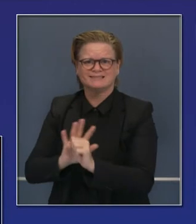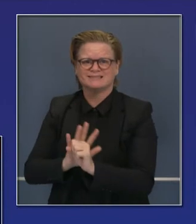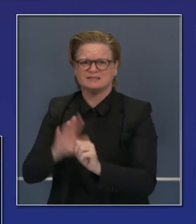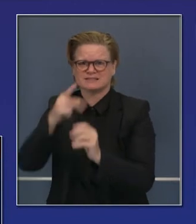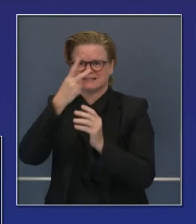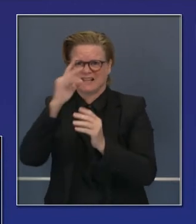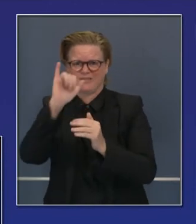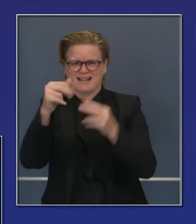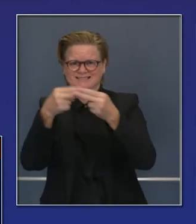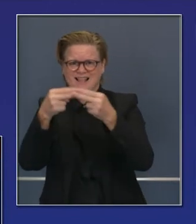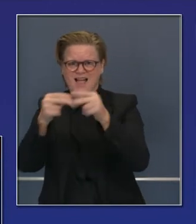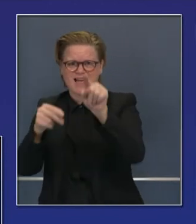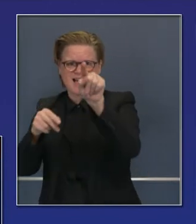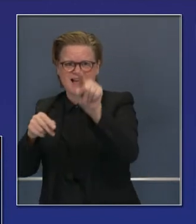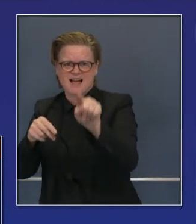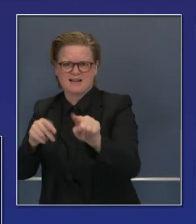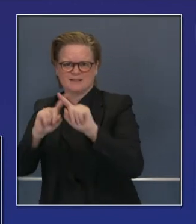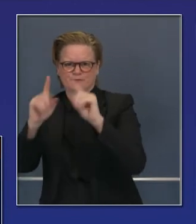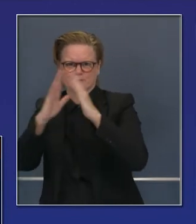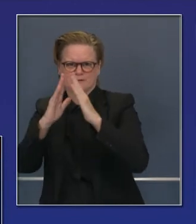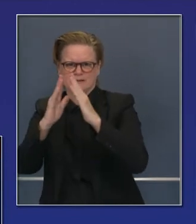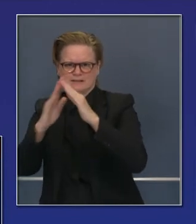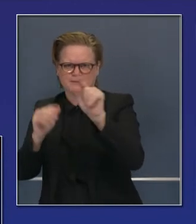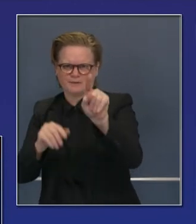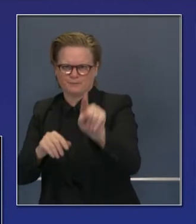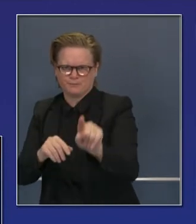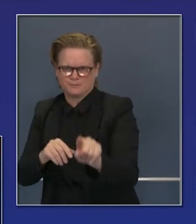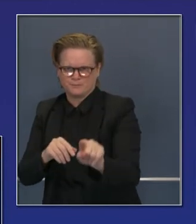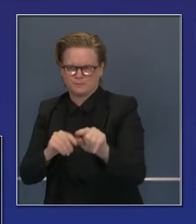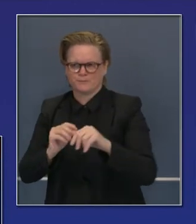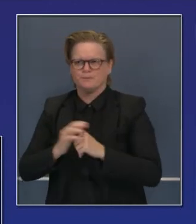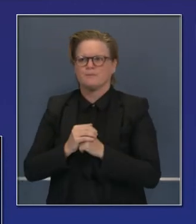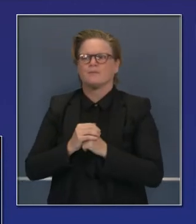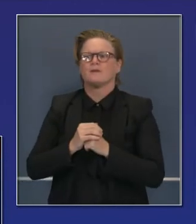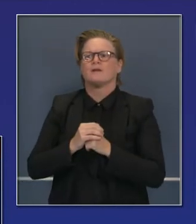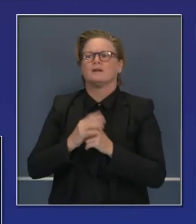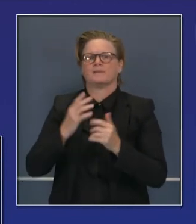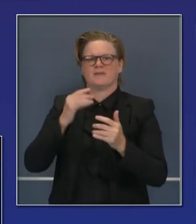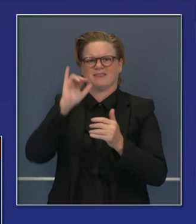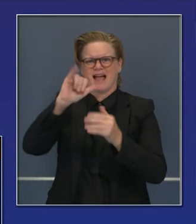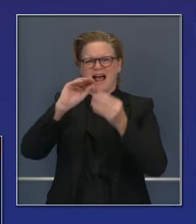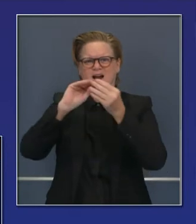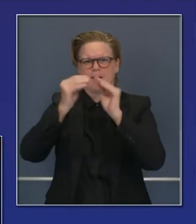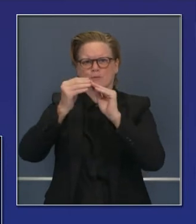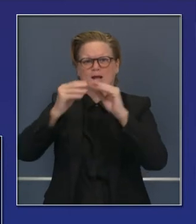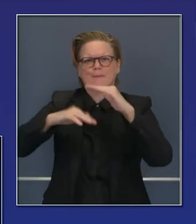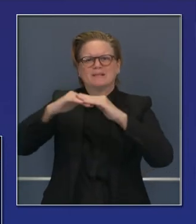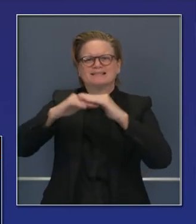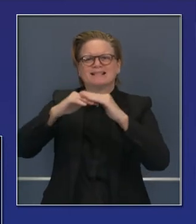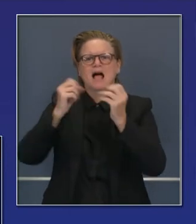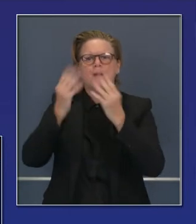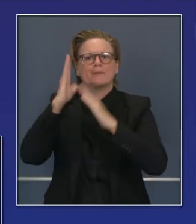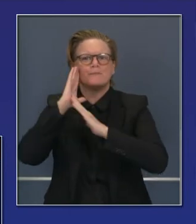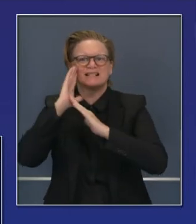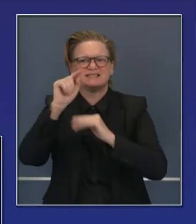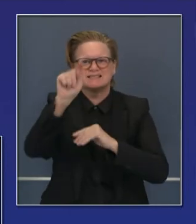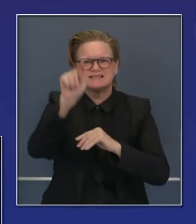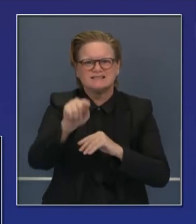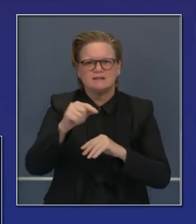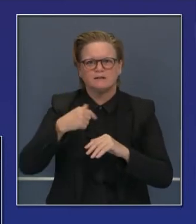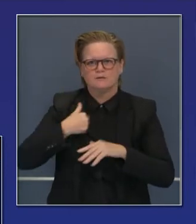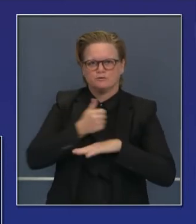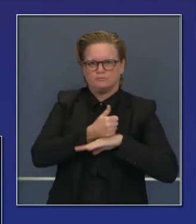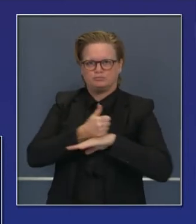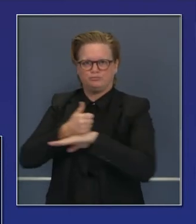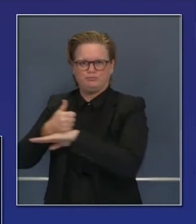pero también dentro de estas regiones, para dar una capacidad adicional de cuidar a pacientes necesitados. Disculpen